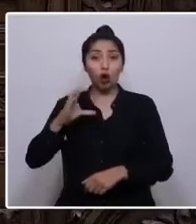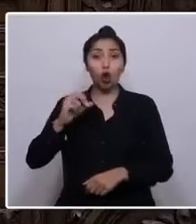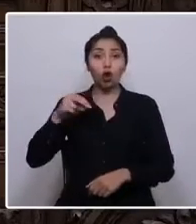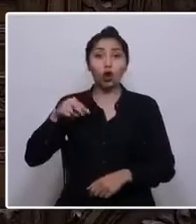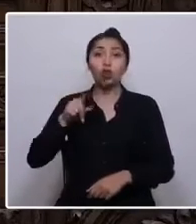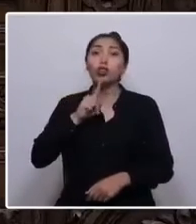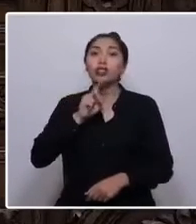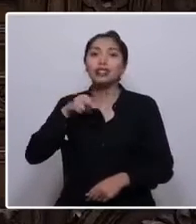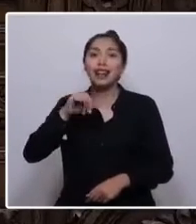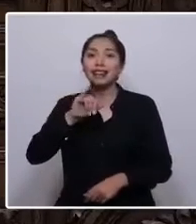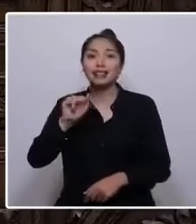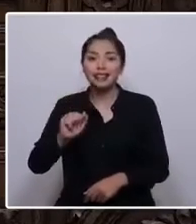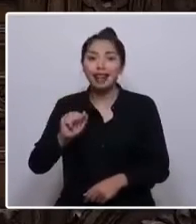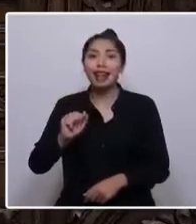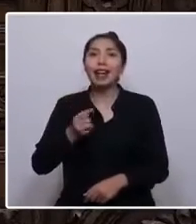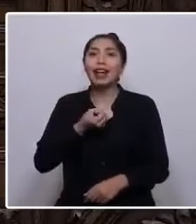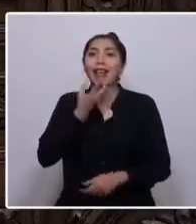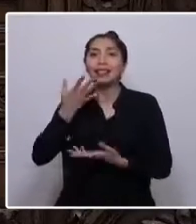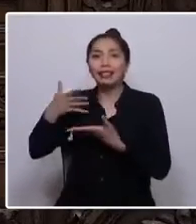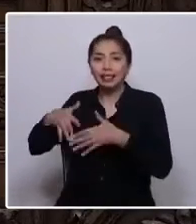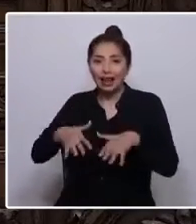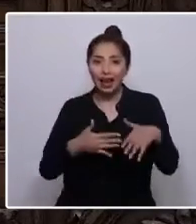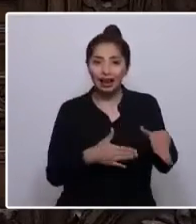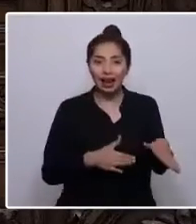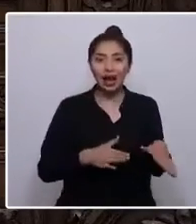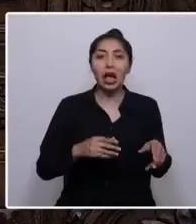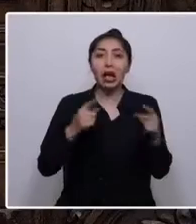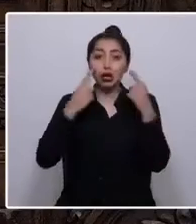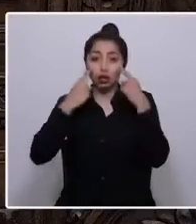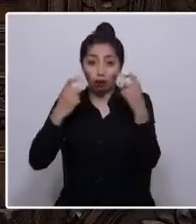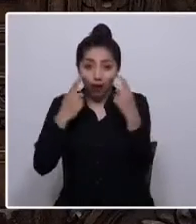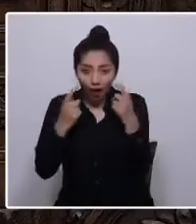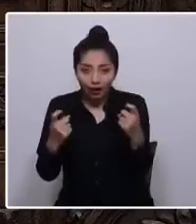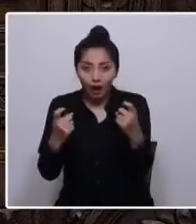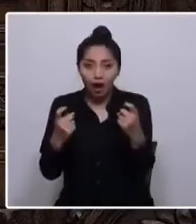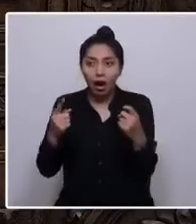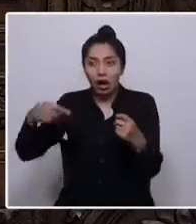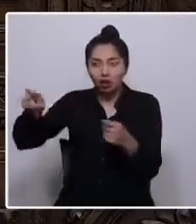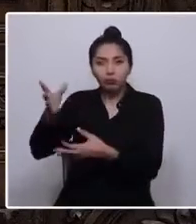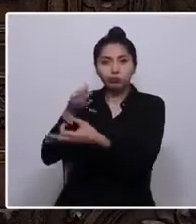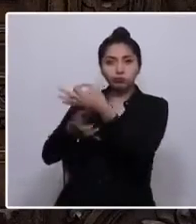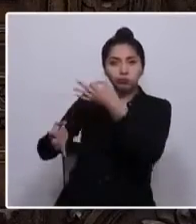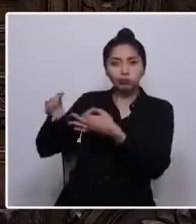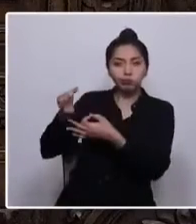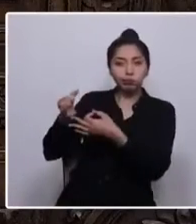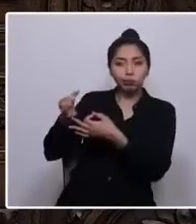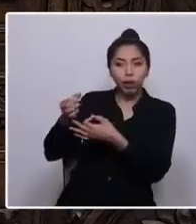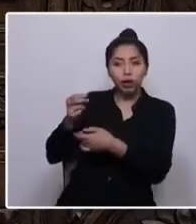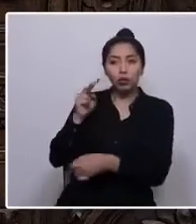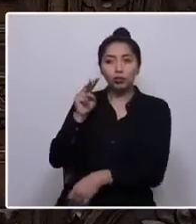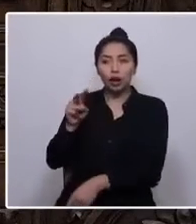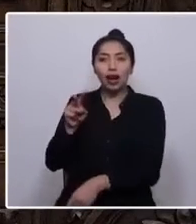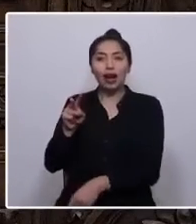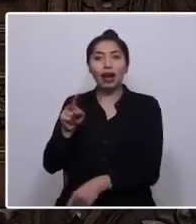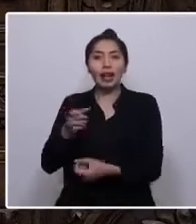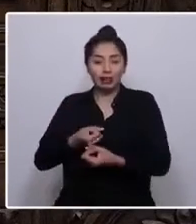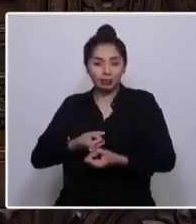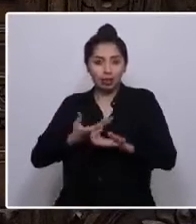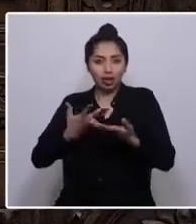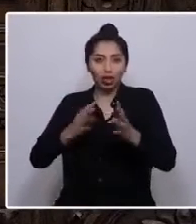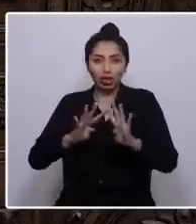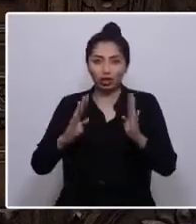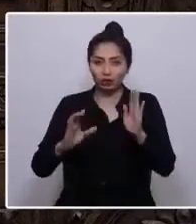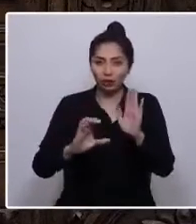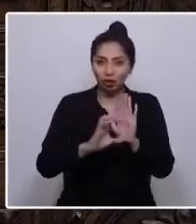Schoenhaupt, Tiare Aguilera y Giovanna Grandón, es expresión de la convención. Es una